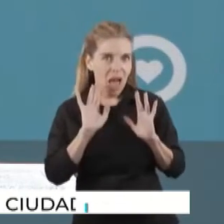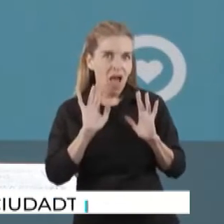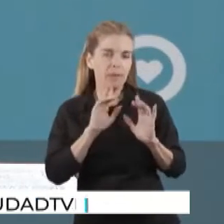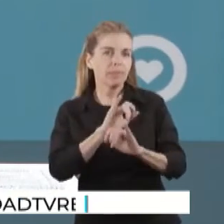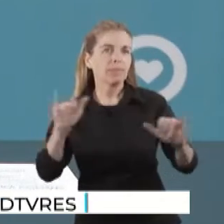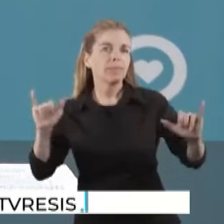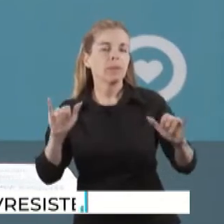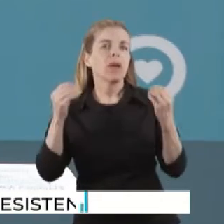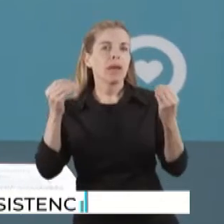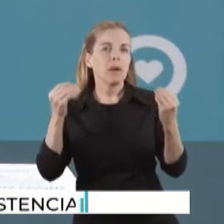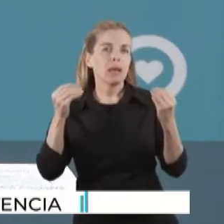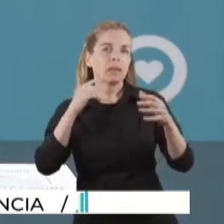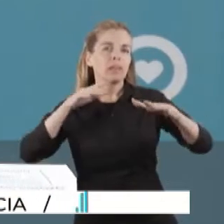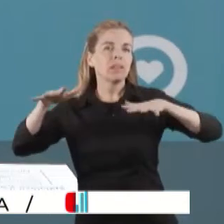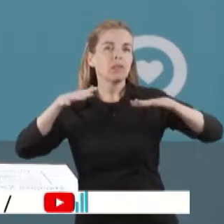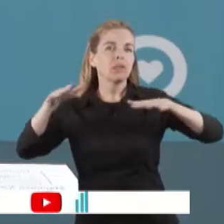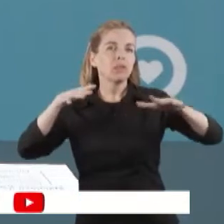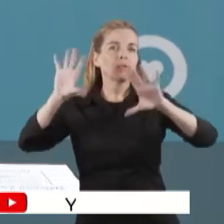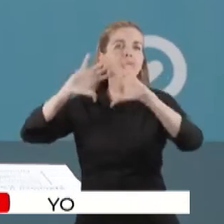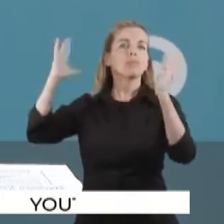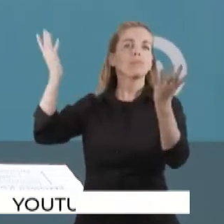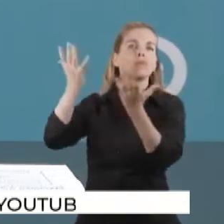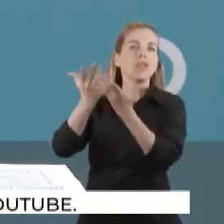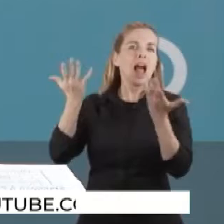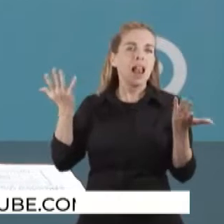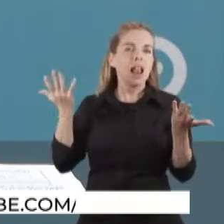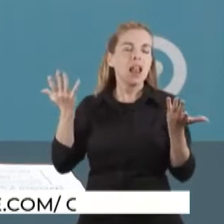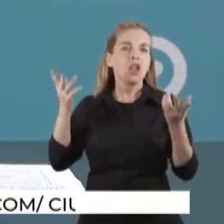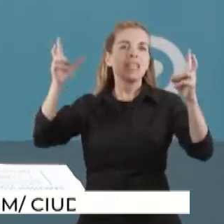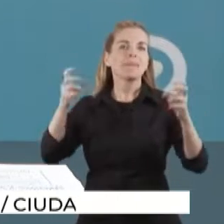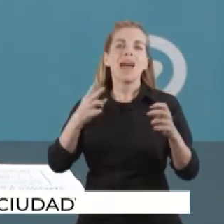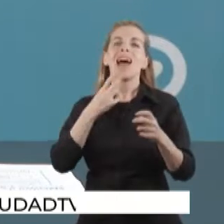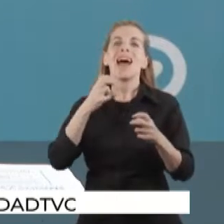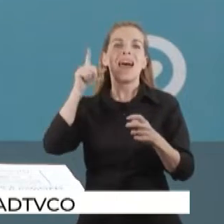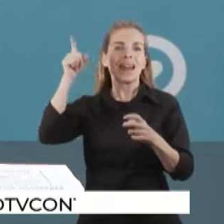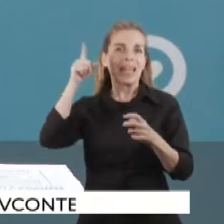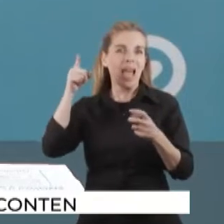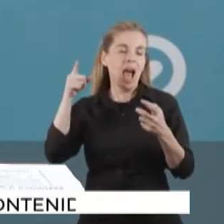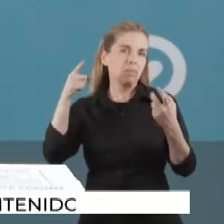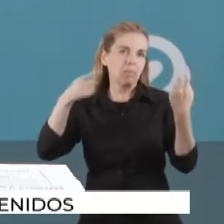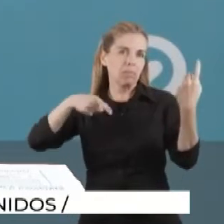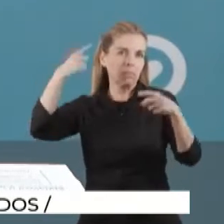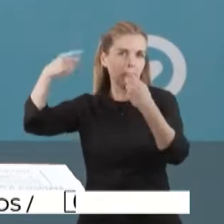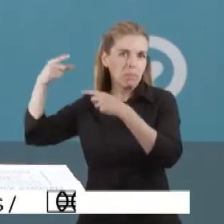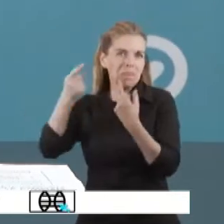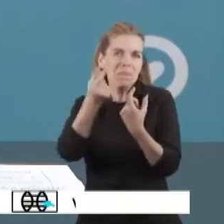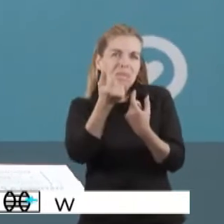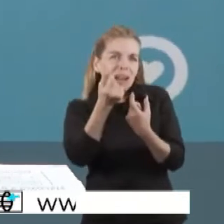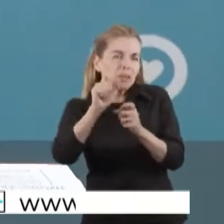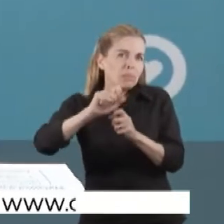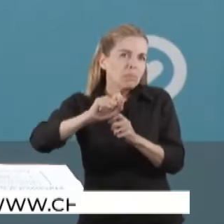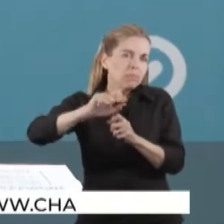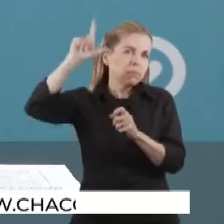donde la energía tiene una volatilidad y precios nunca antes vistos,